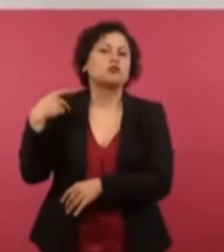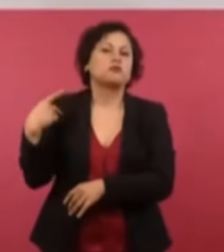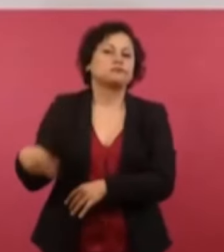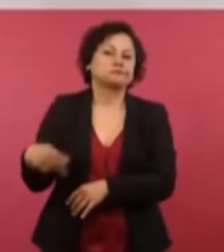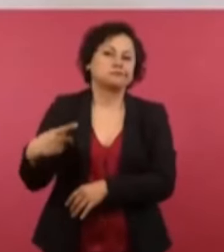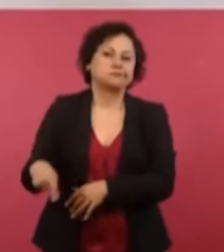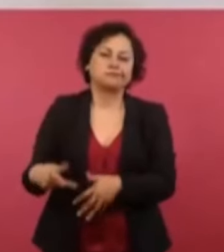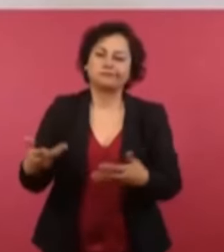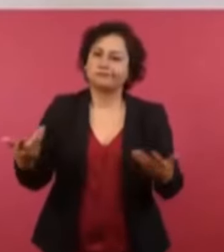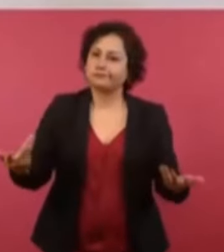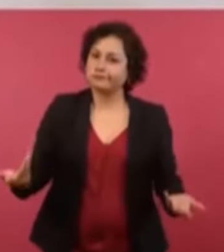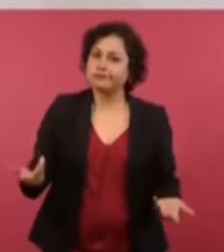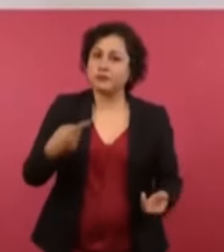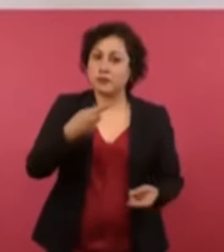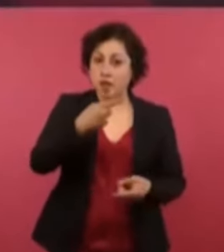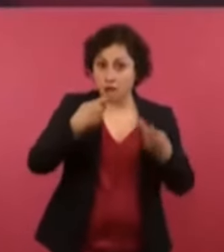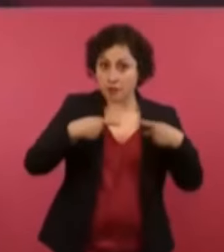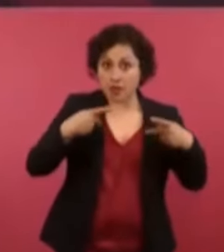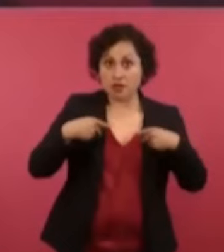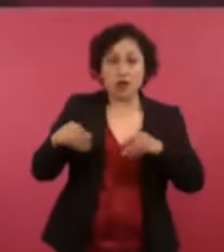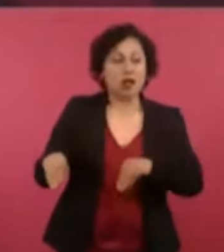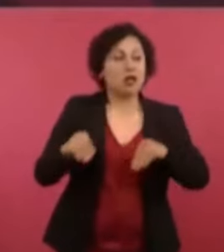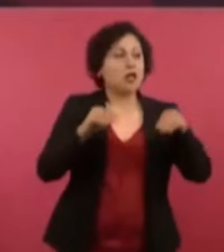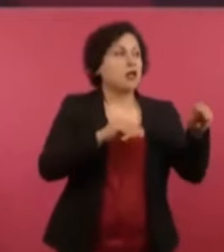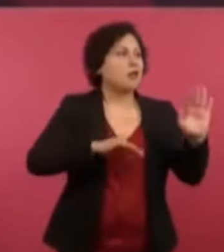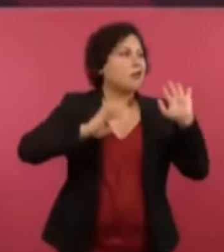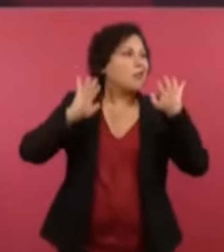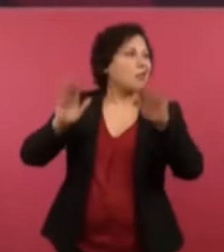no quieren abandonar la vida comunitaria,